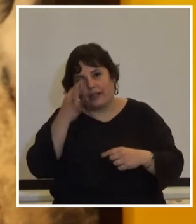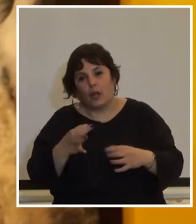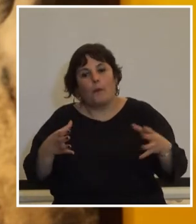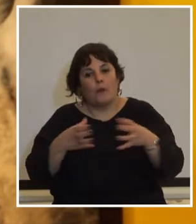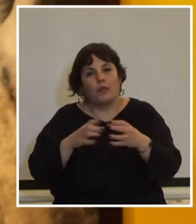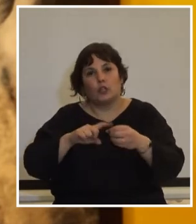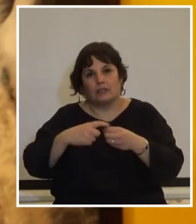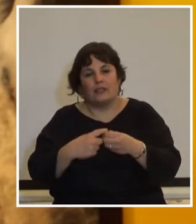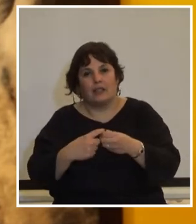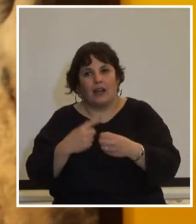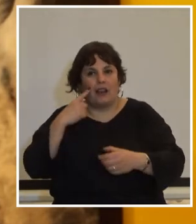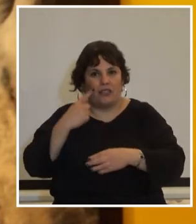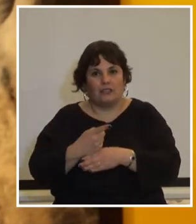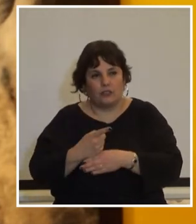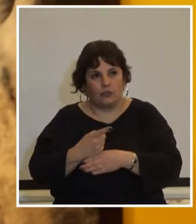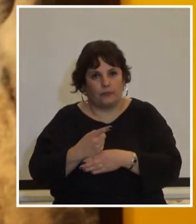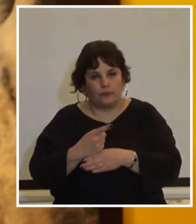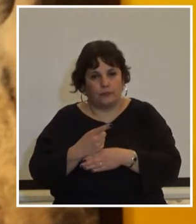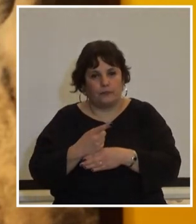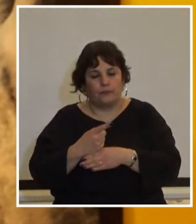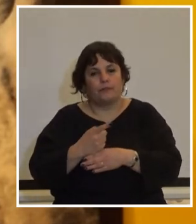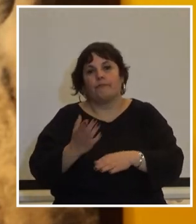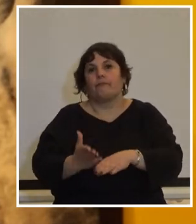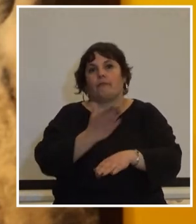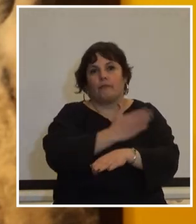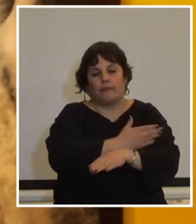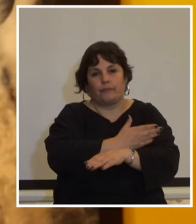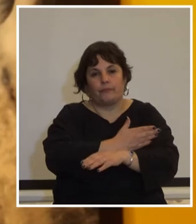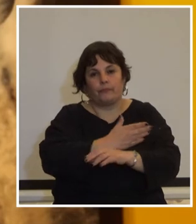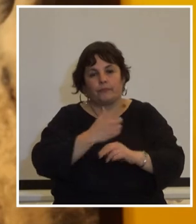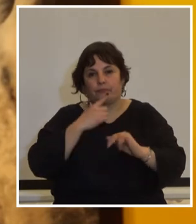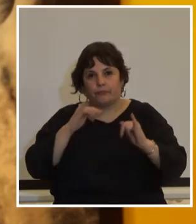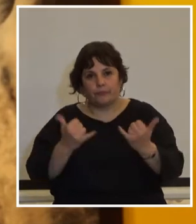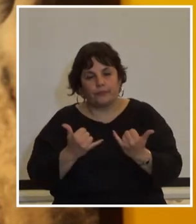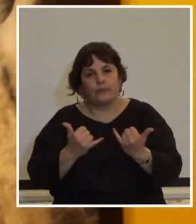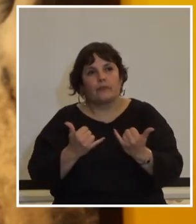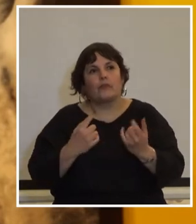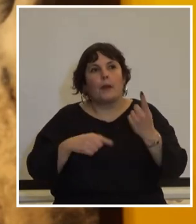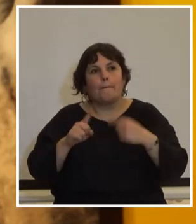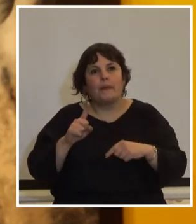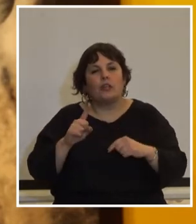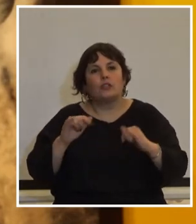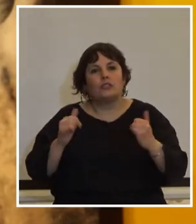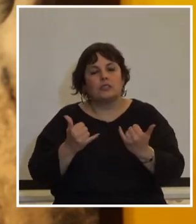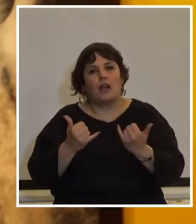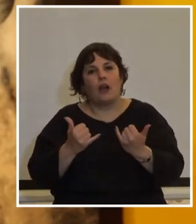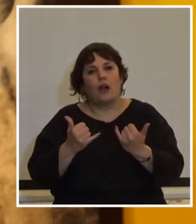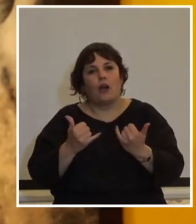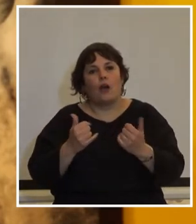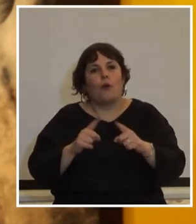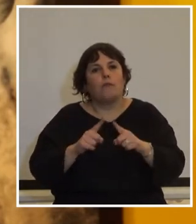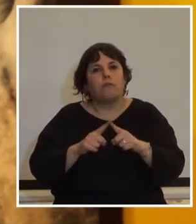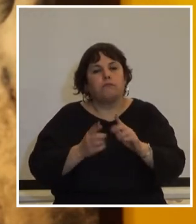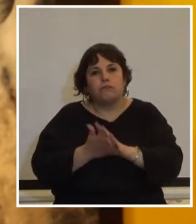sindical tomó esa decisión antes de ser CNT pero ya siendo los que